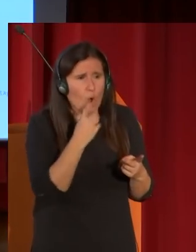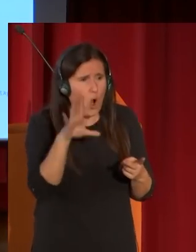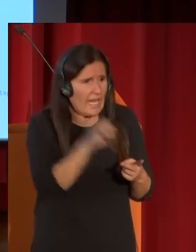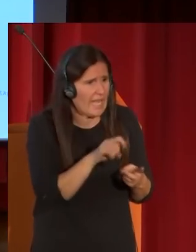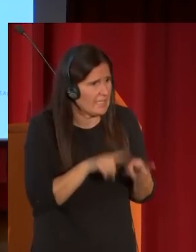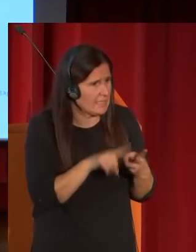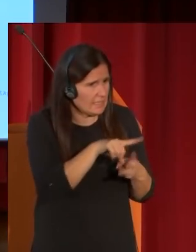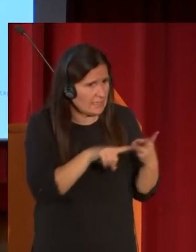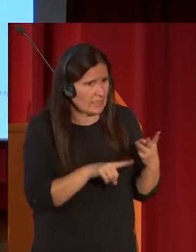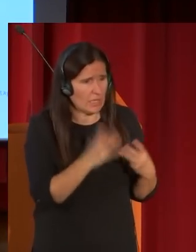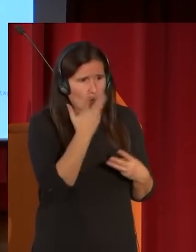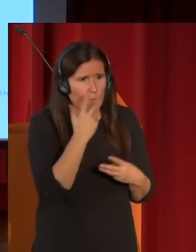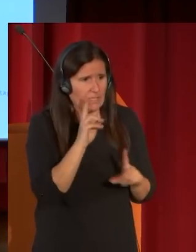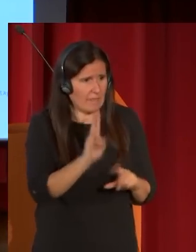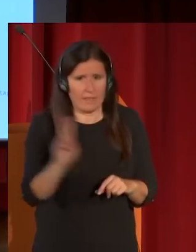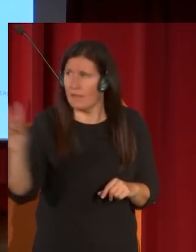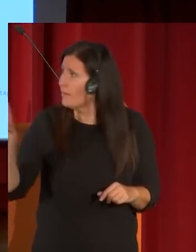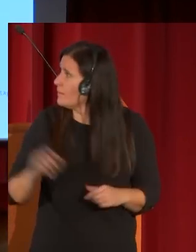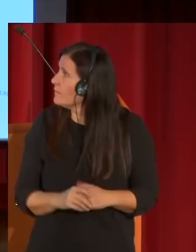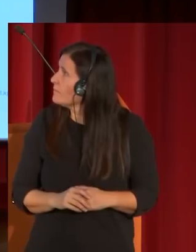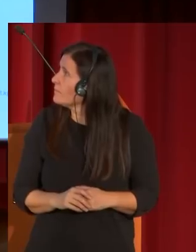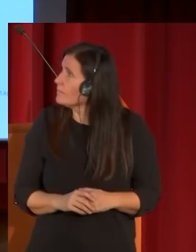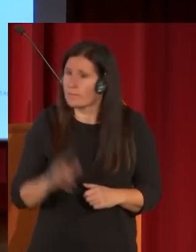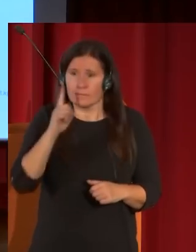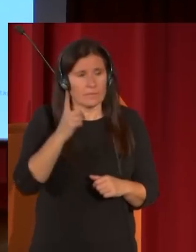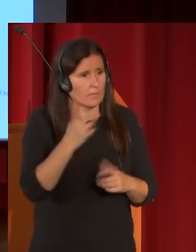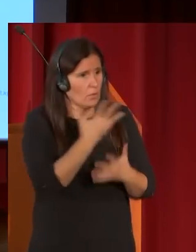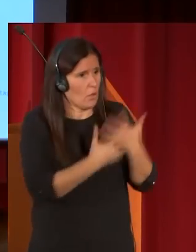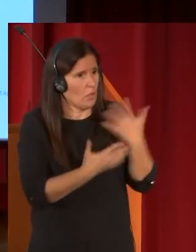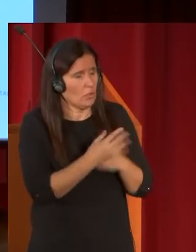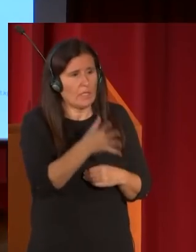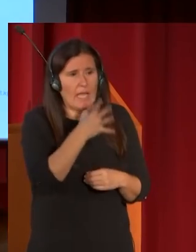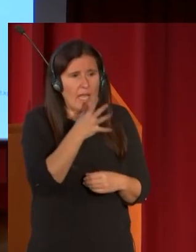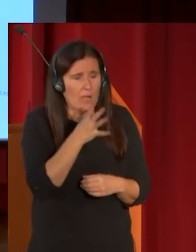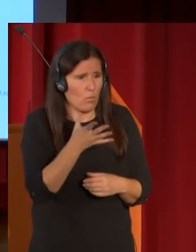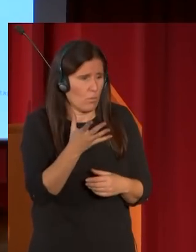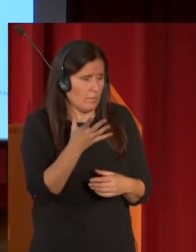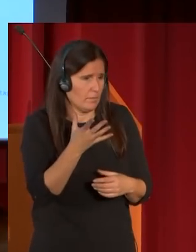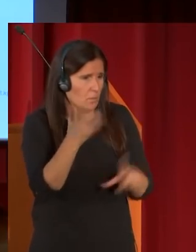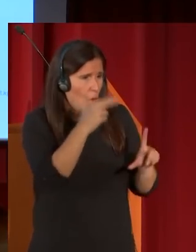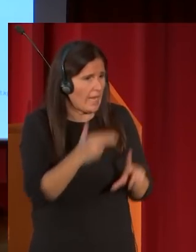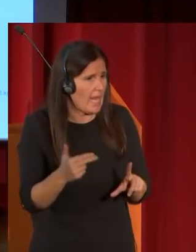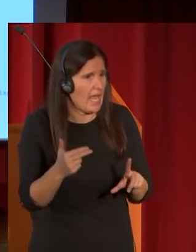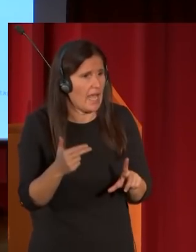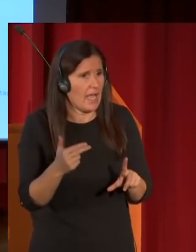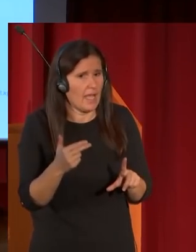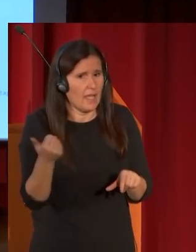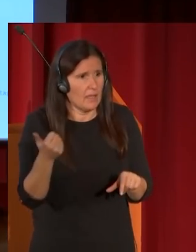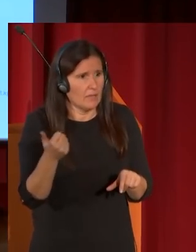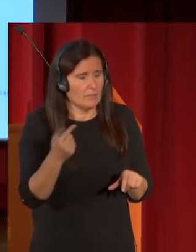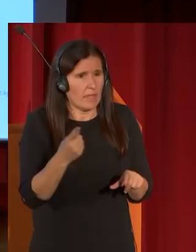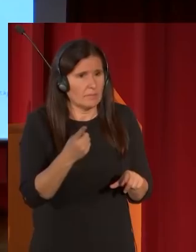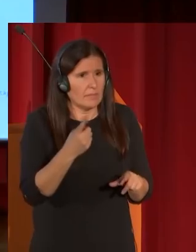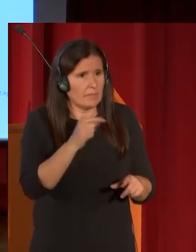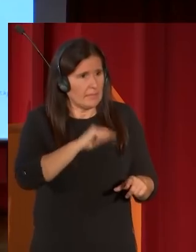los tres colores y fíjense cómo coexisten con la acuarela con el guas y cómo da la sensación del tapiz más